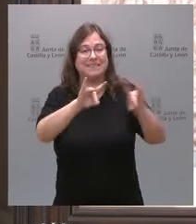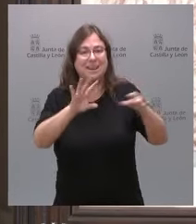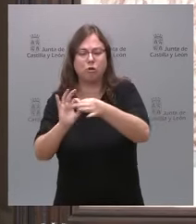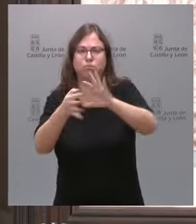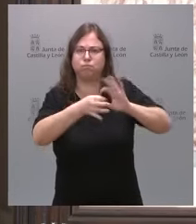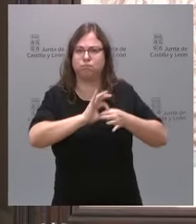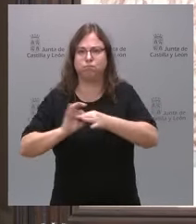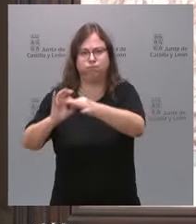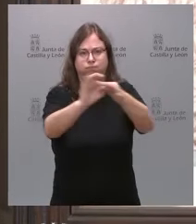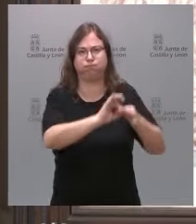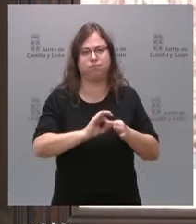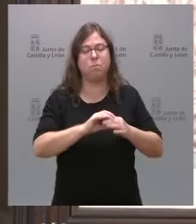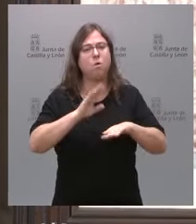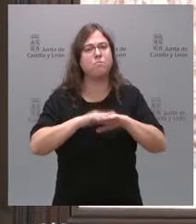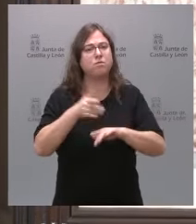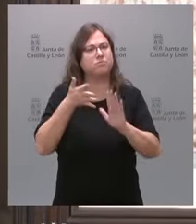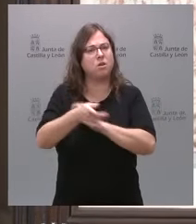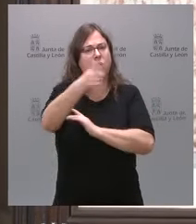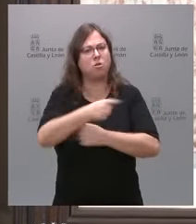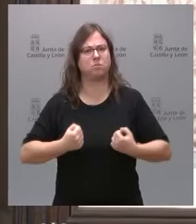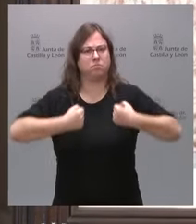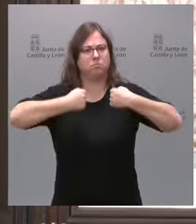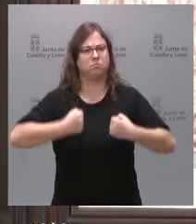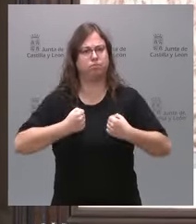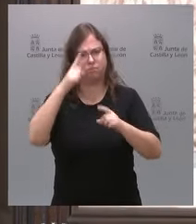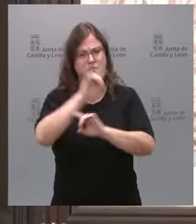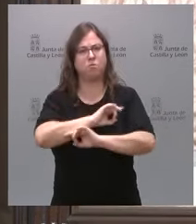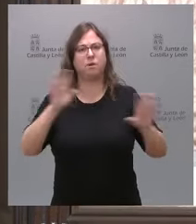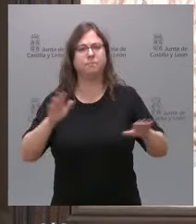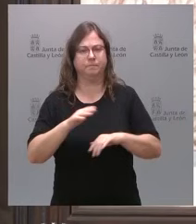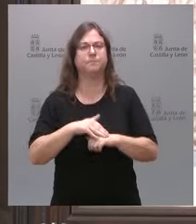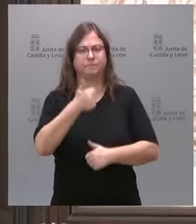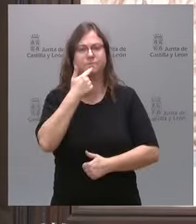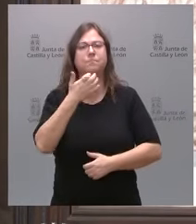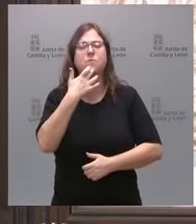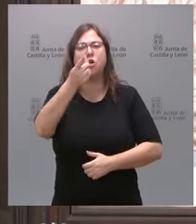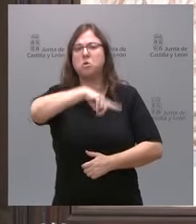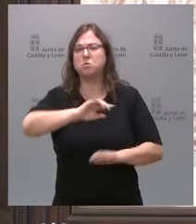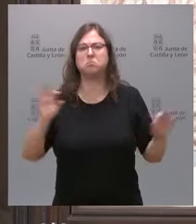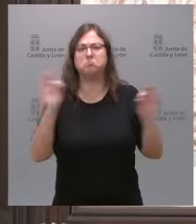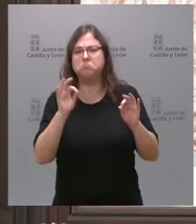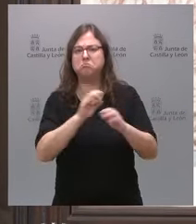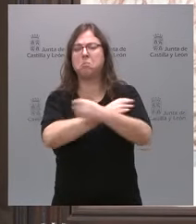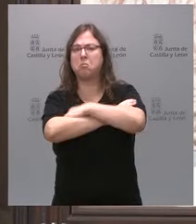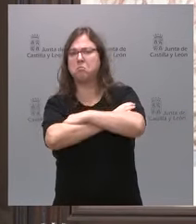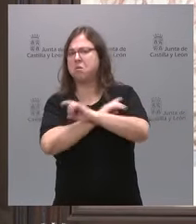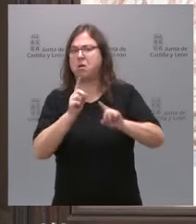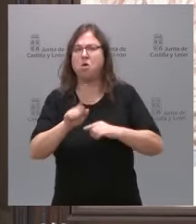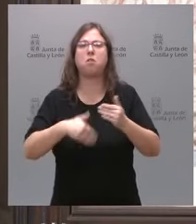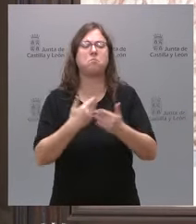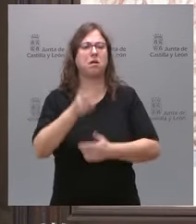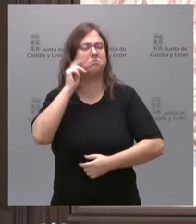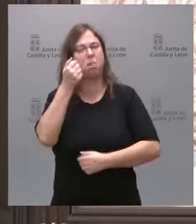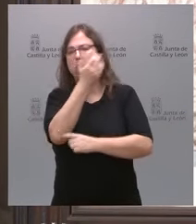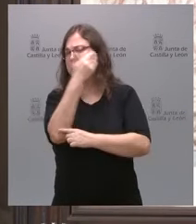Por tanto, vamos a actuar con firmeza y determinación. Ni nos vamos a cruzar de brazos ni vamos a mirar